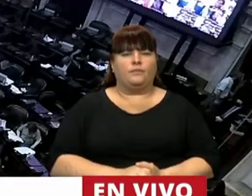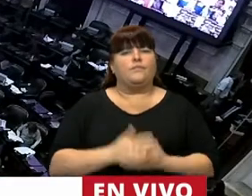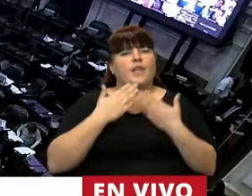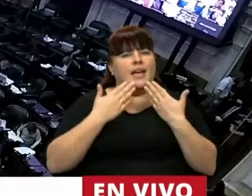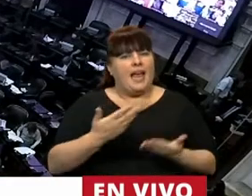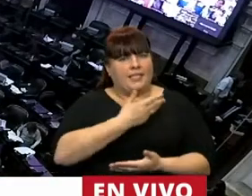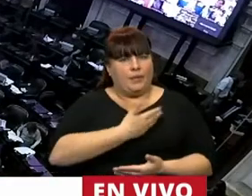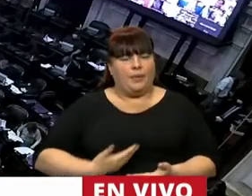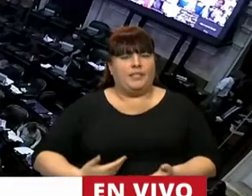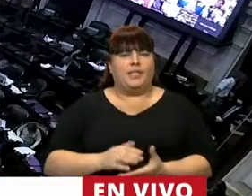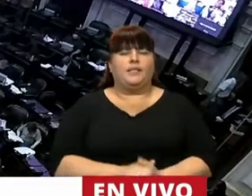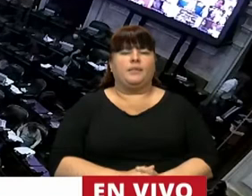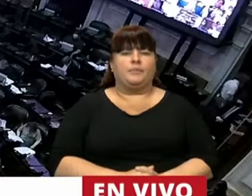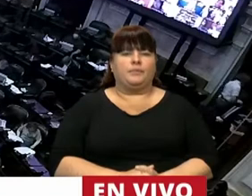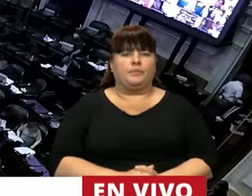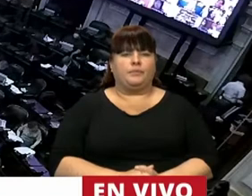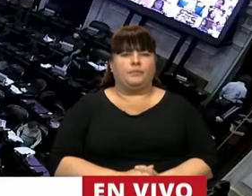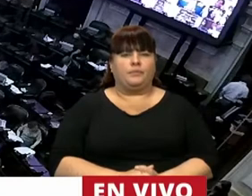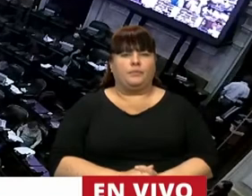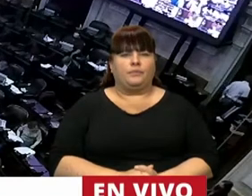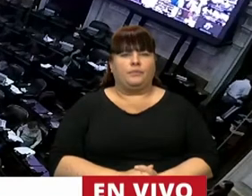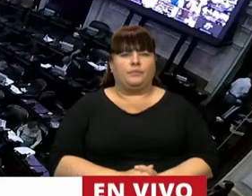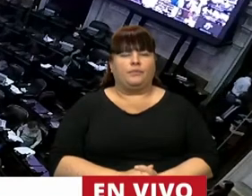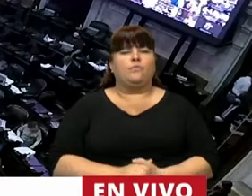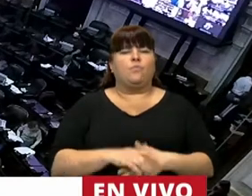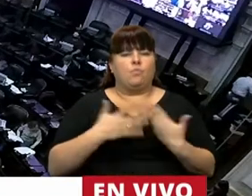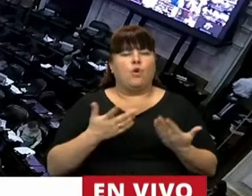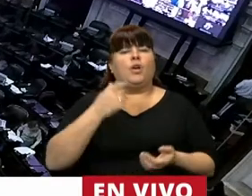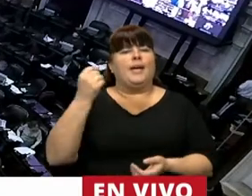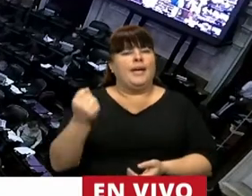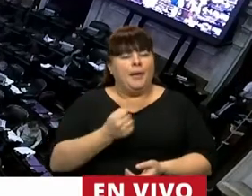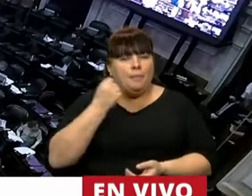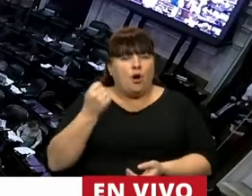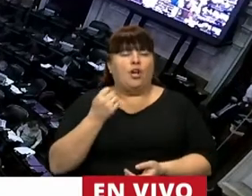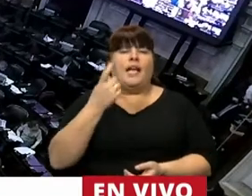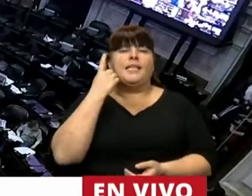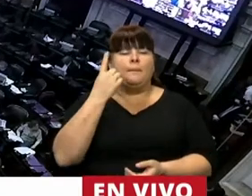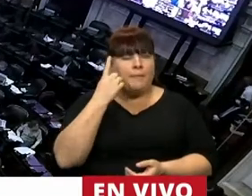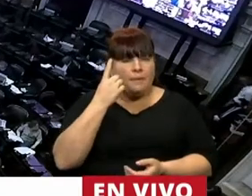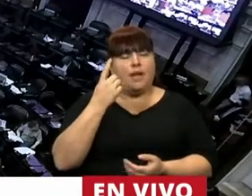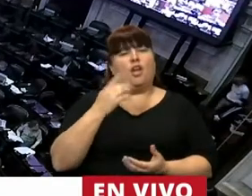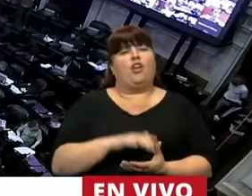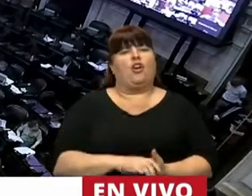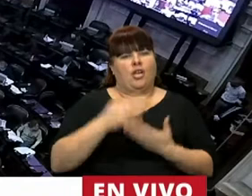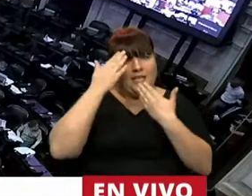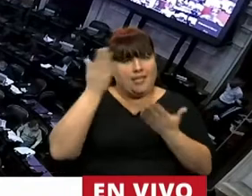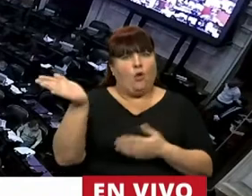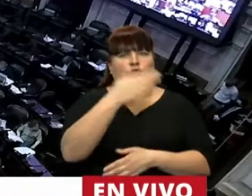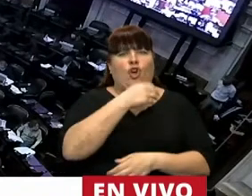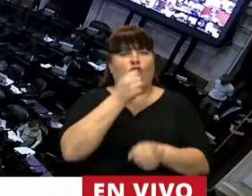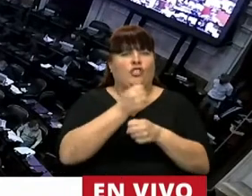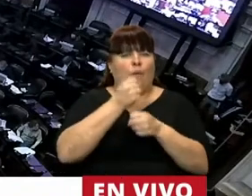Gracias, Presidente. Bueno, es importante primero que nada saludar a todos los